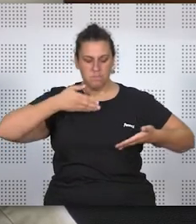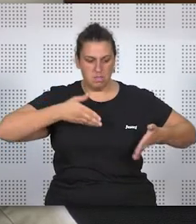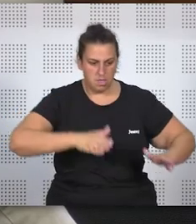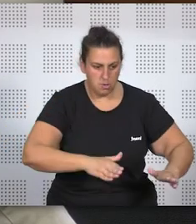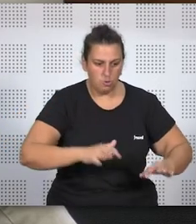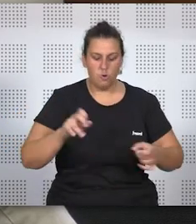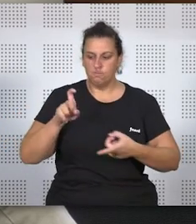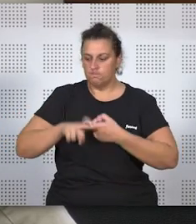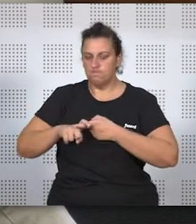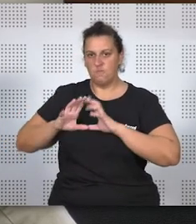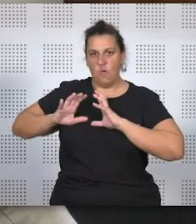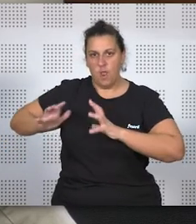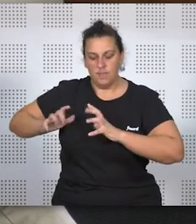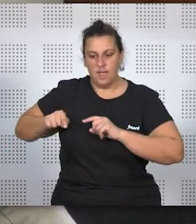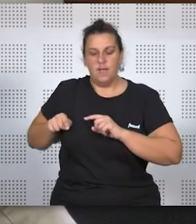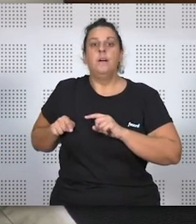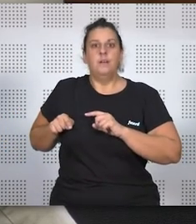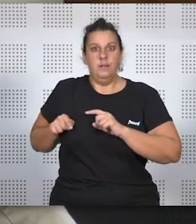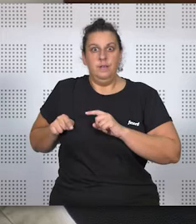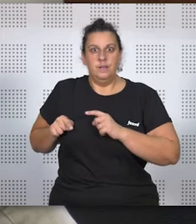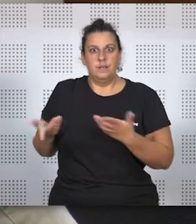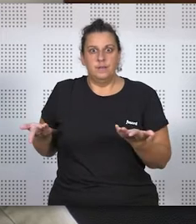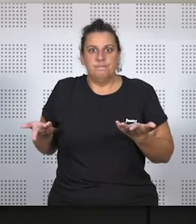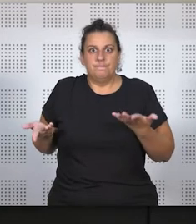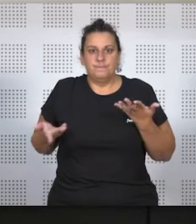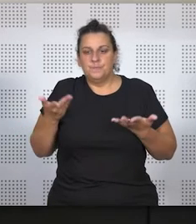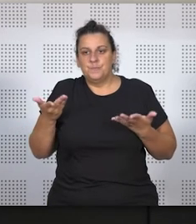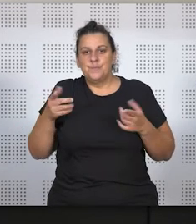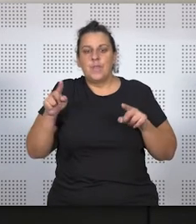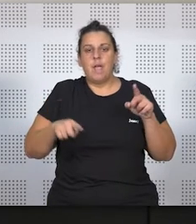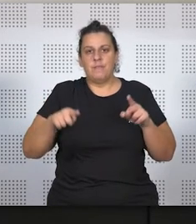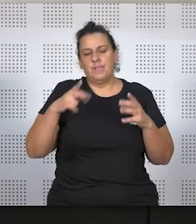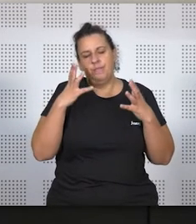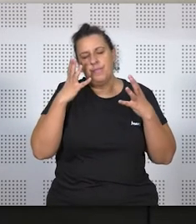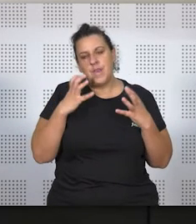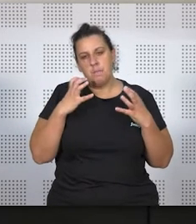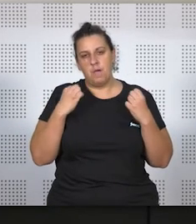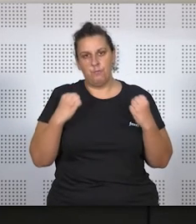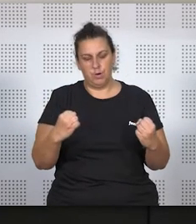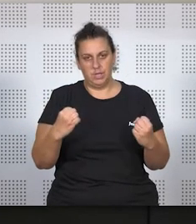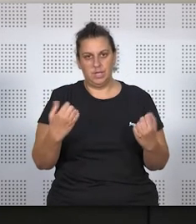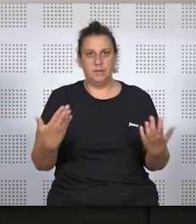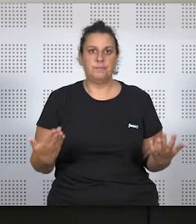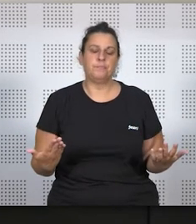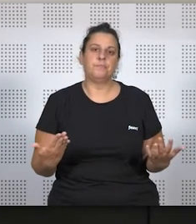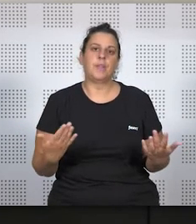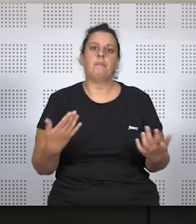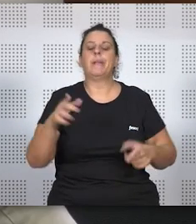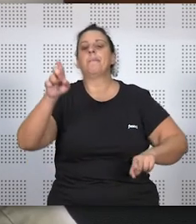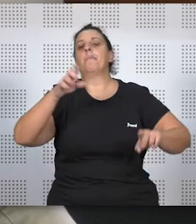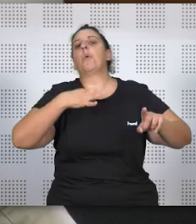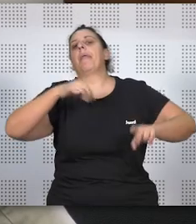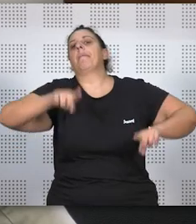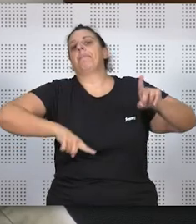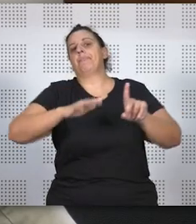violencia conyugal. Es lo que, la gente no, hombre, posiblemente habrá casos,